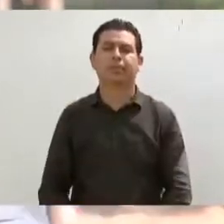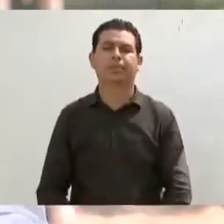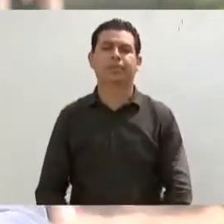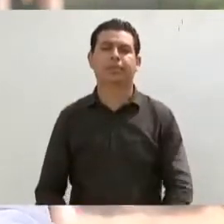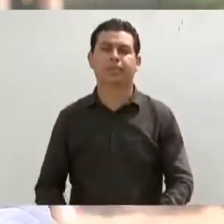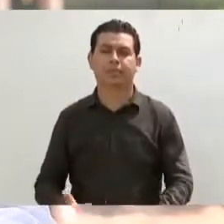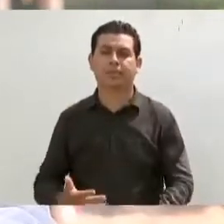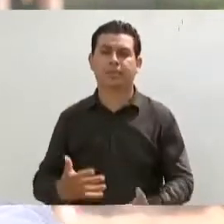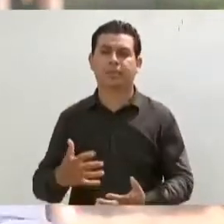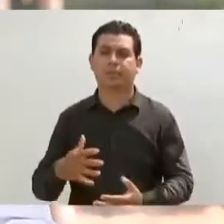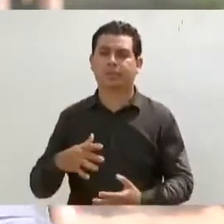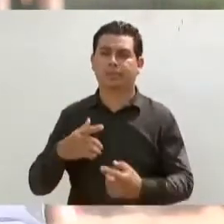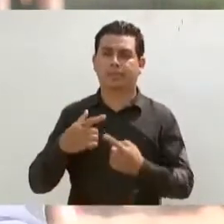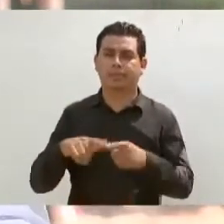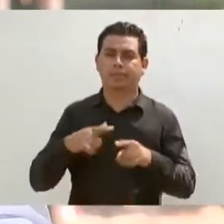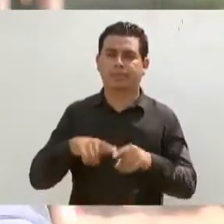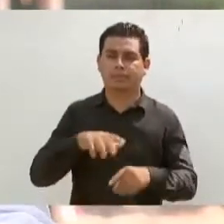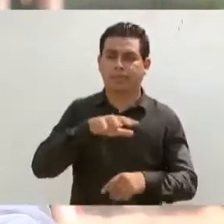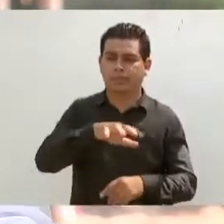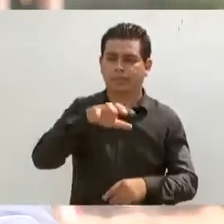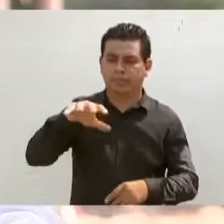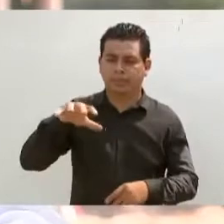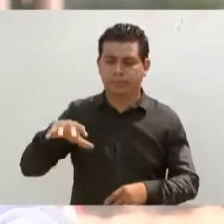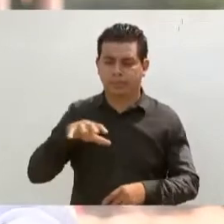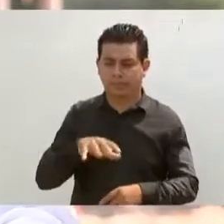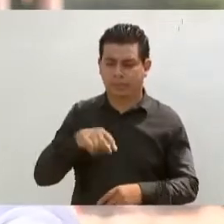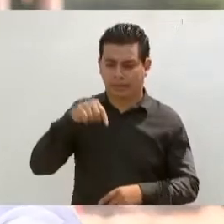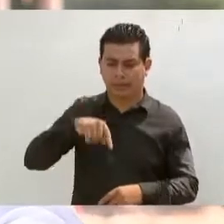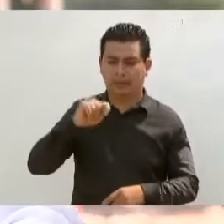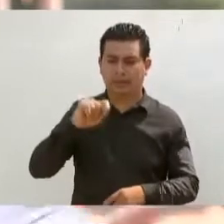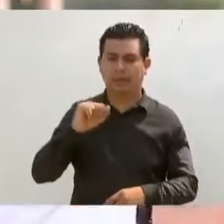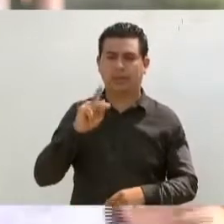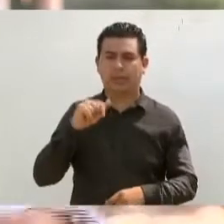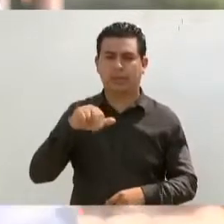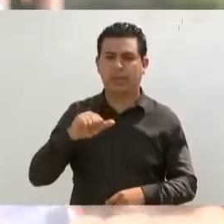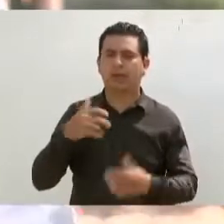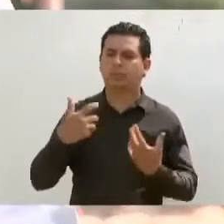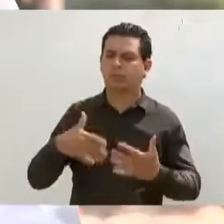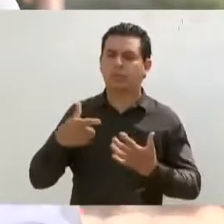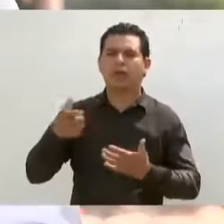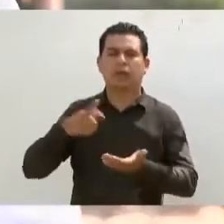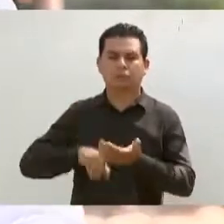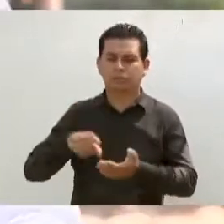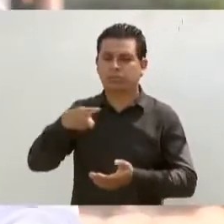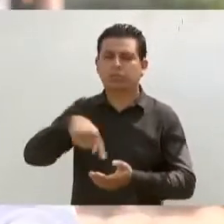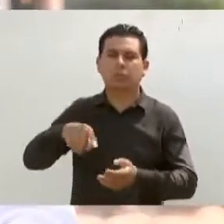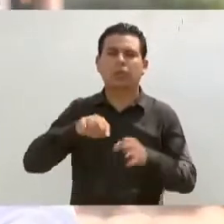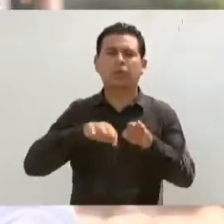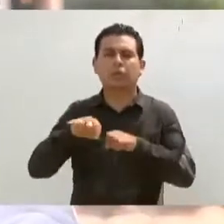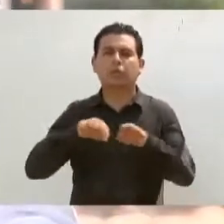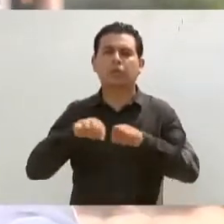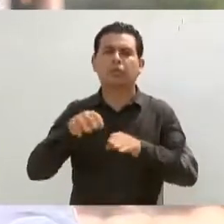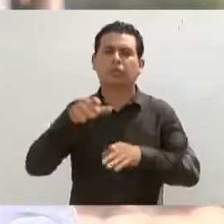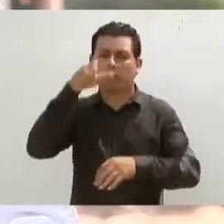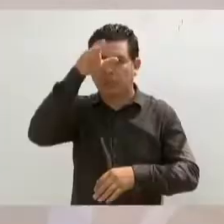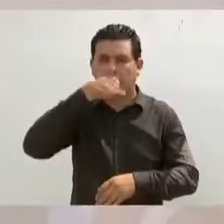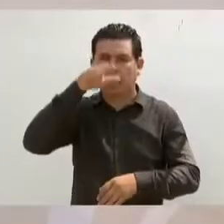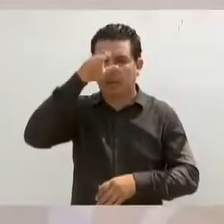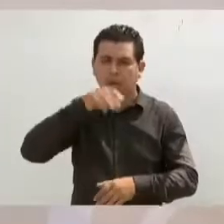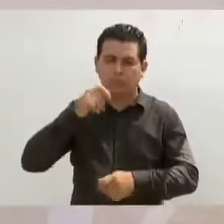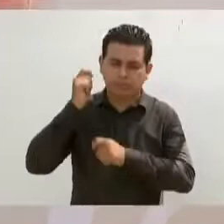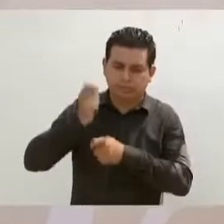las familias de los corazones aquí en Tapana, que se dedican a la producción del mango